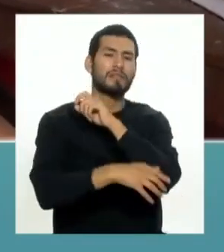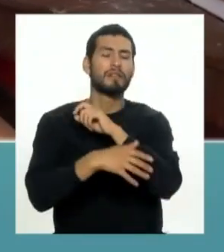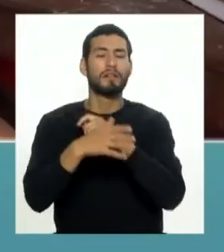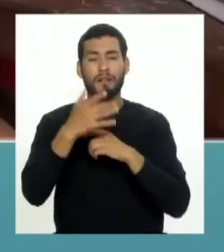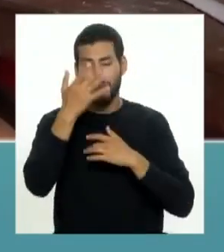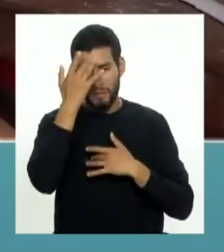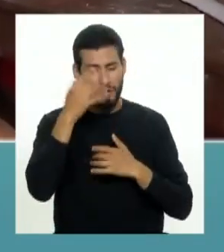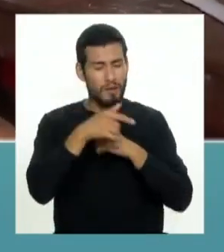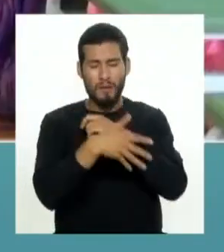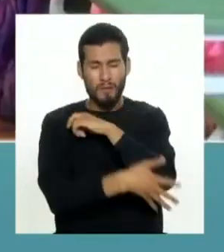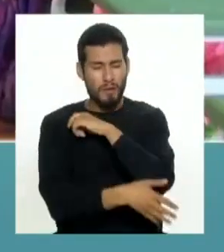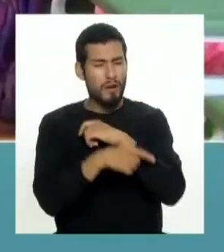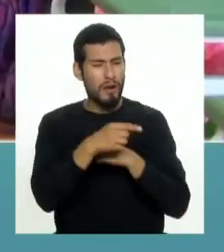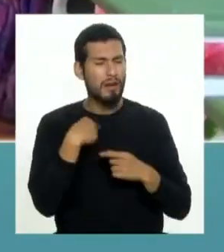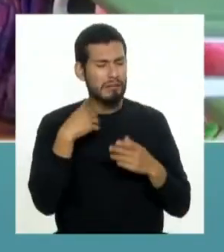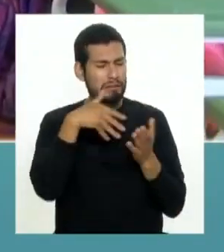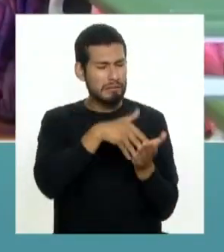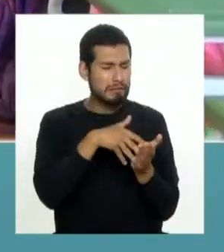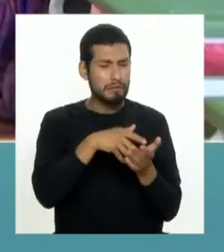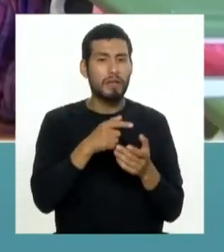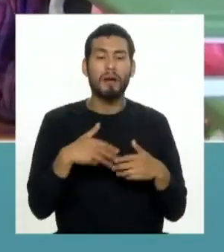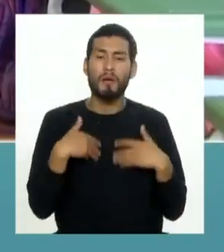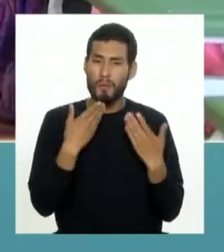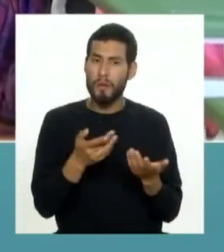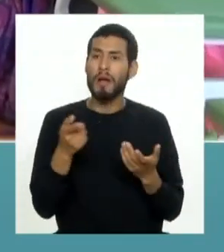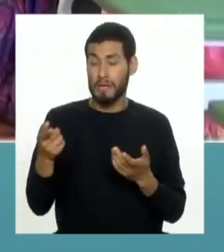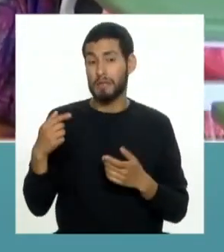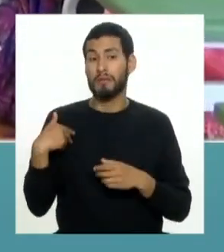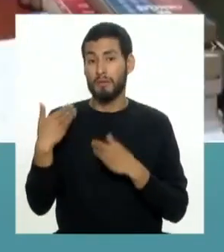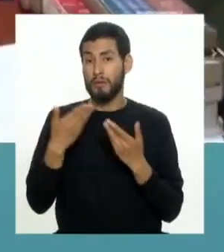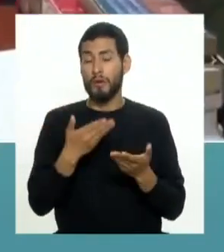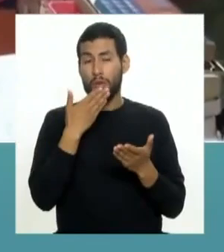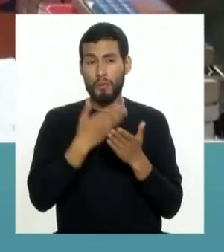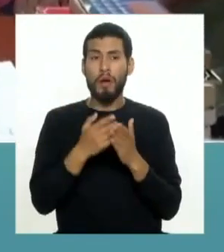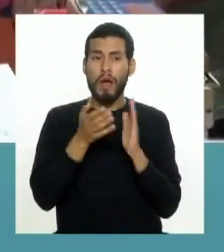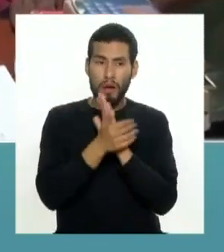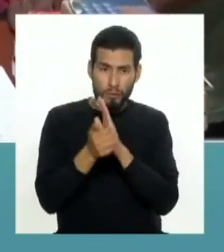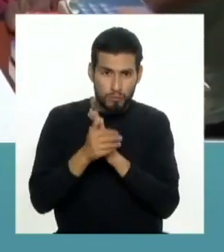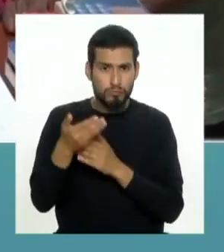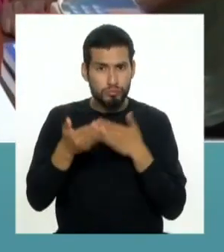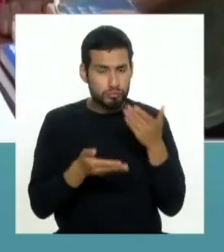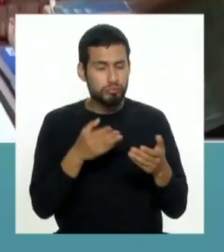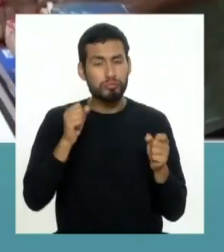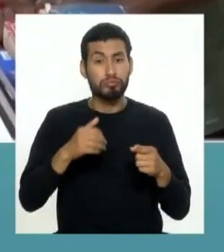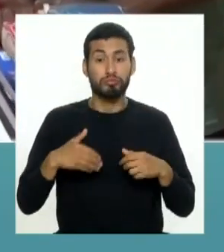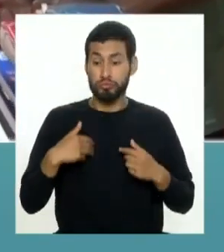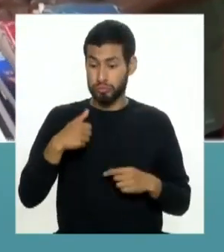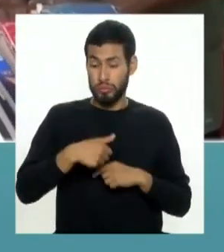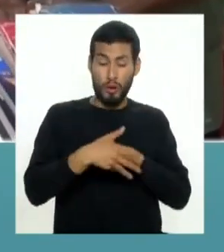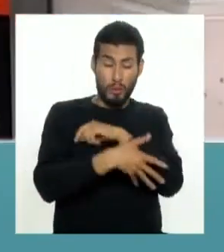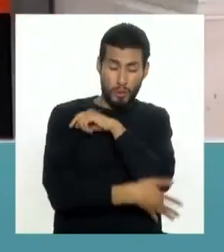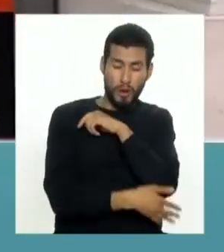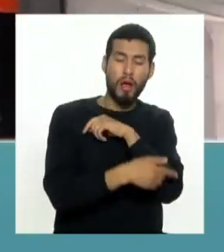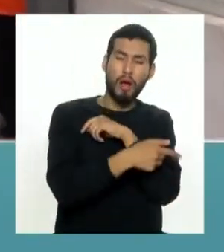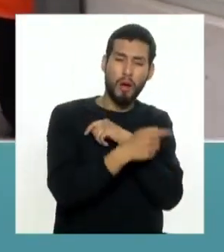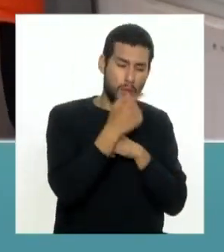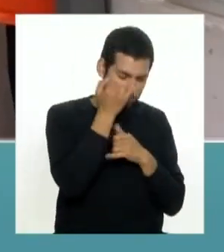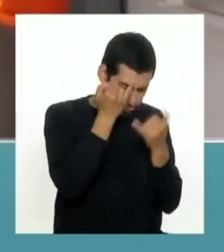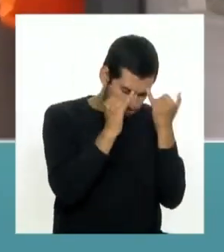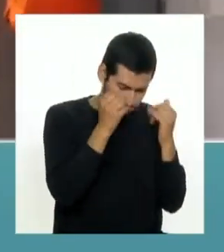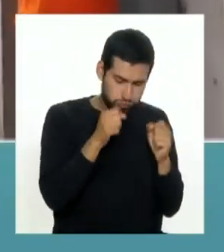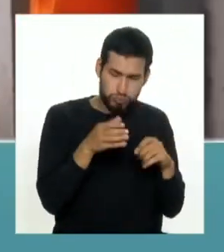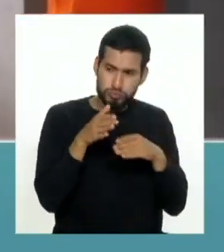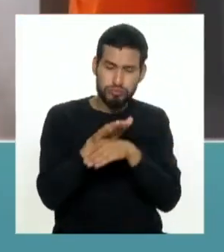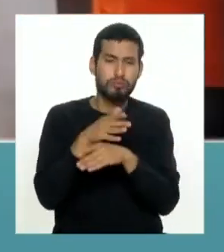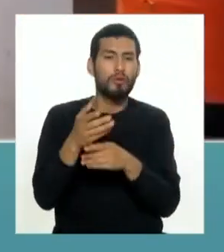justamente que el Estado esté cerca de ellos que podamos desarrollar sus capacidades y que puedan salir de la pobreza a partir de este